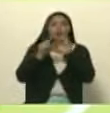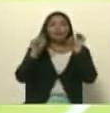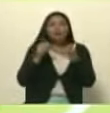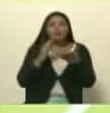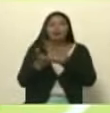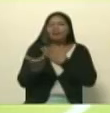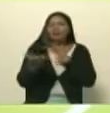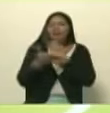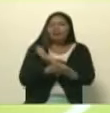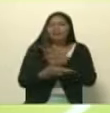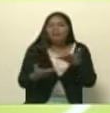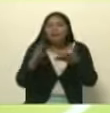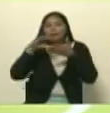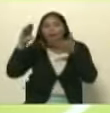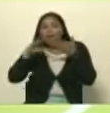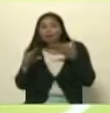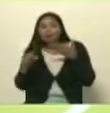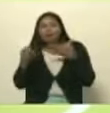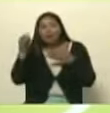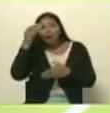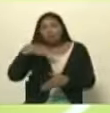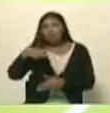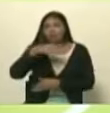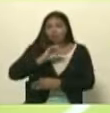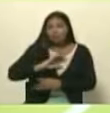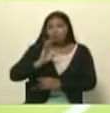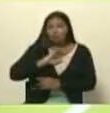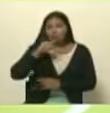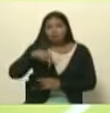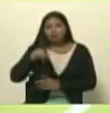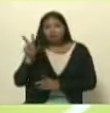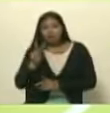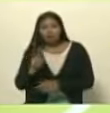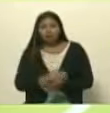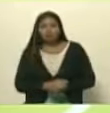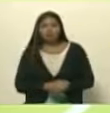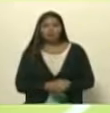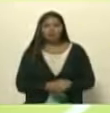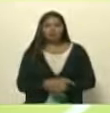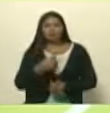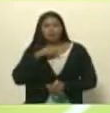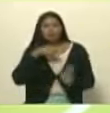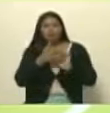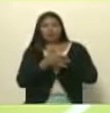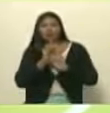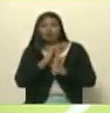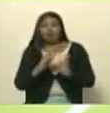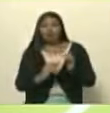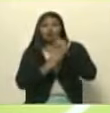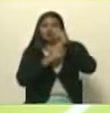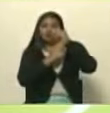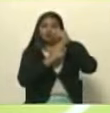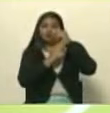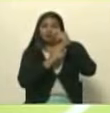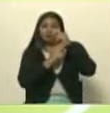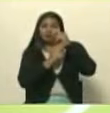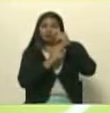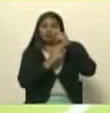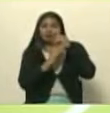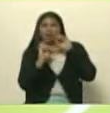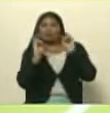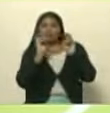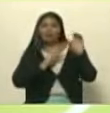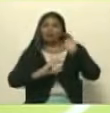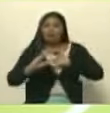la característica del pueblo venezolano. Así pues, entonces, somos vanguardia en el tema